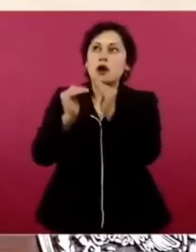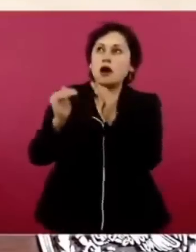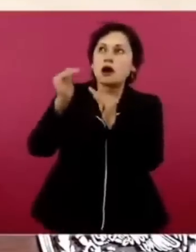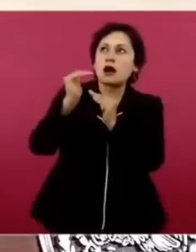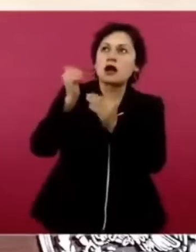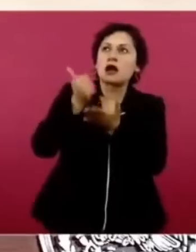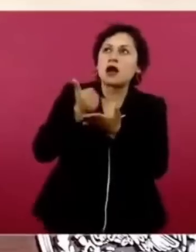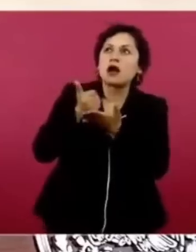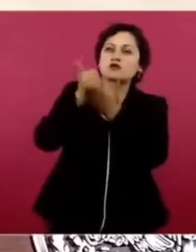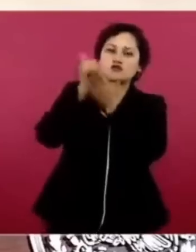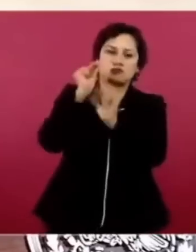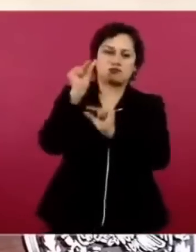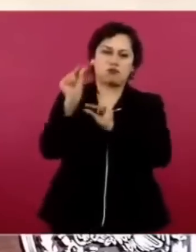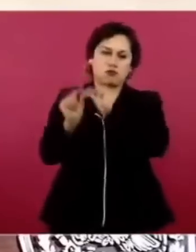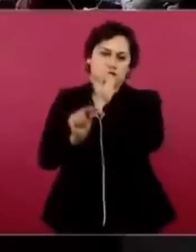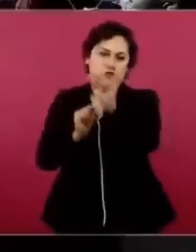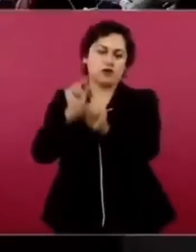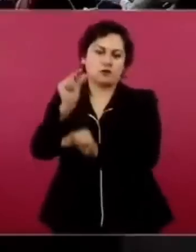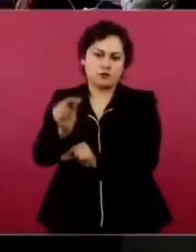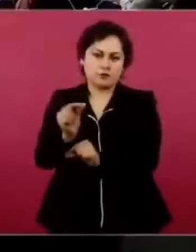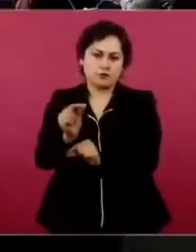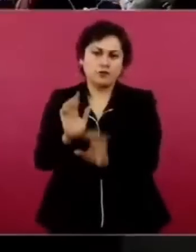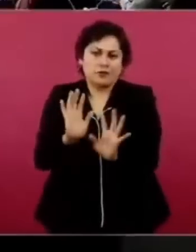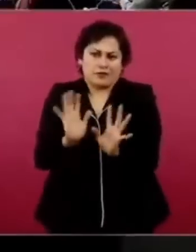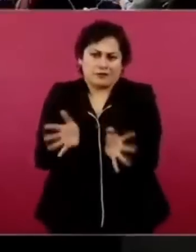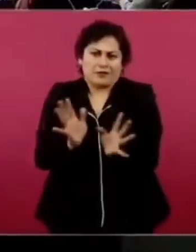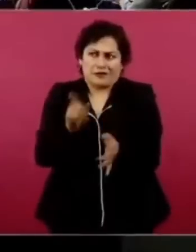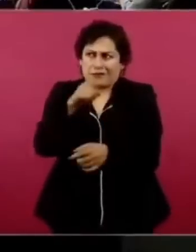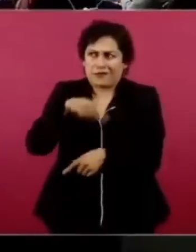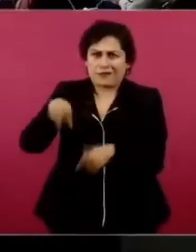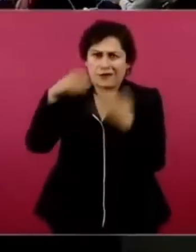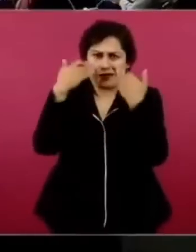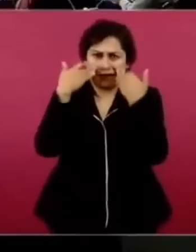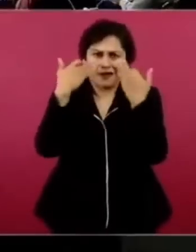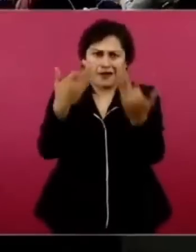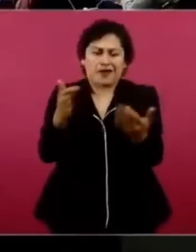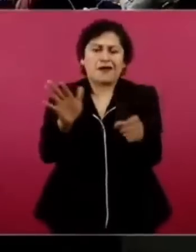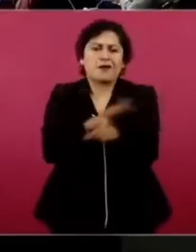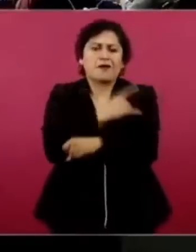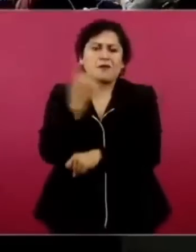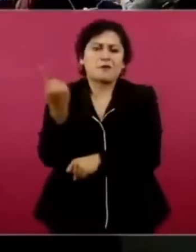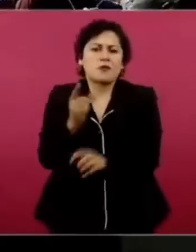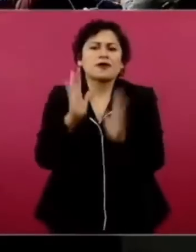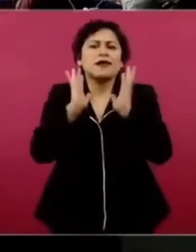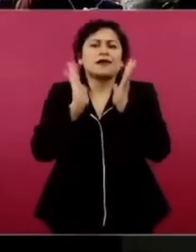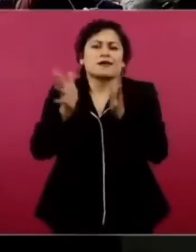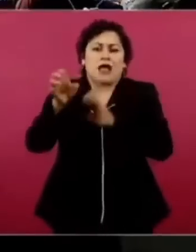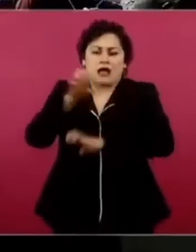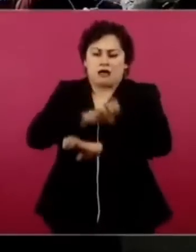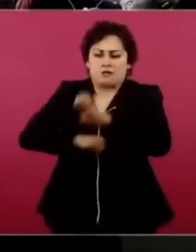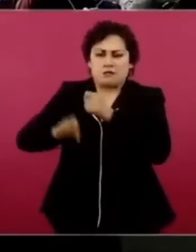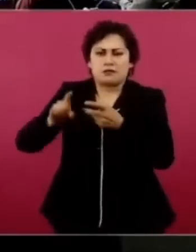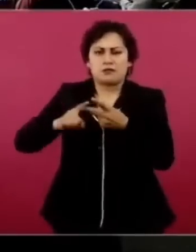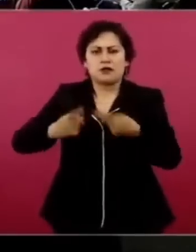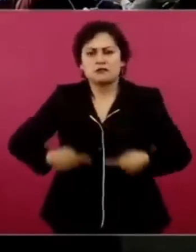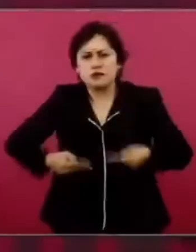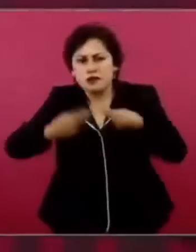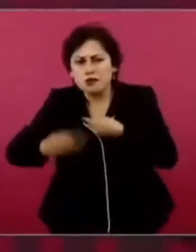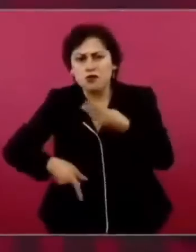porque están obteniendo utilidades ilícitas, comerciantes, empresarios, banqueros.